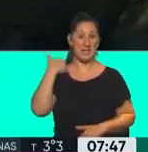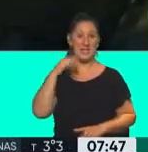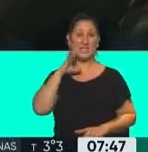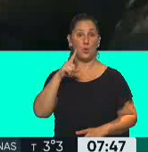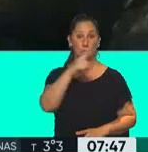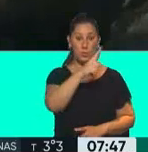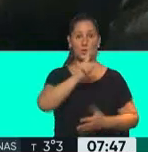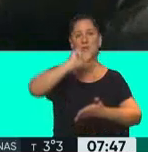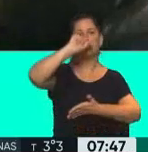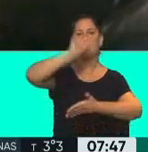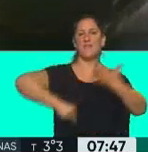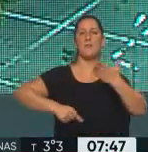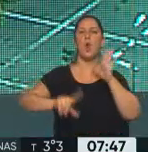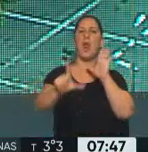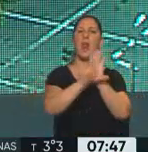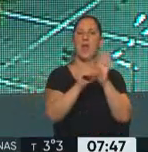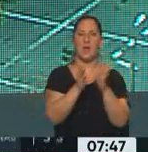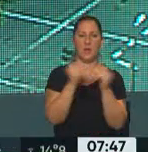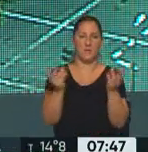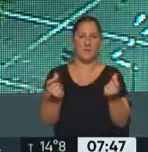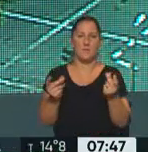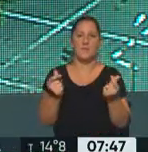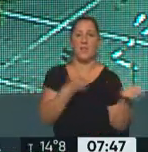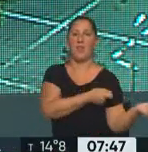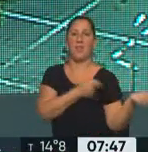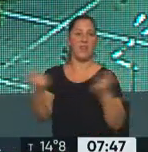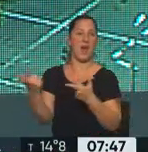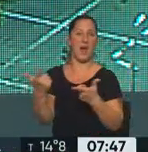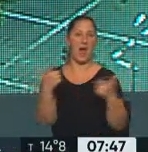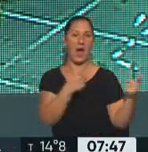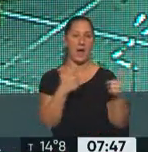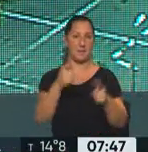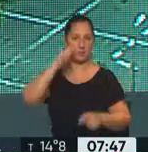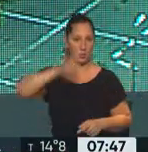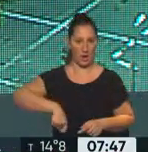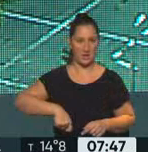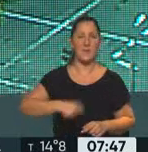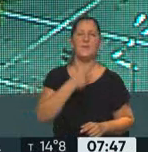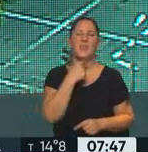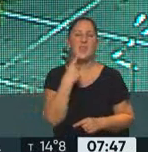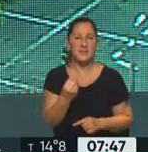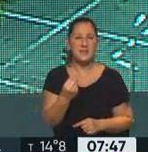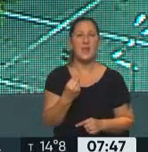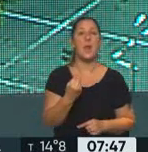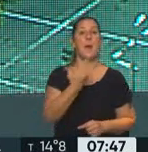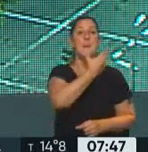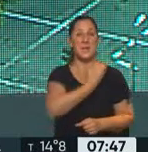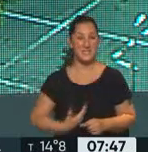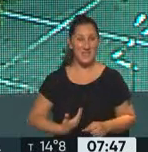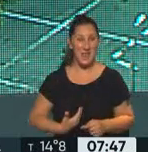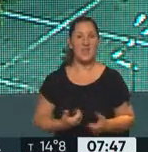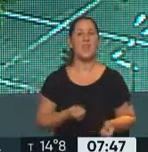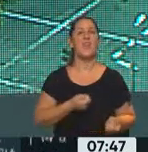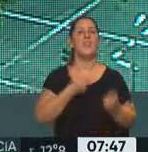Unidos la ley que agiliza el suministro de armas a Ucrania. ¿Esto qué significa? Que le da más poder al presidente para